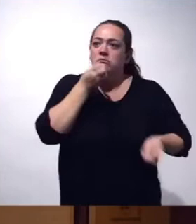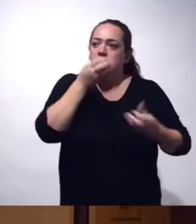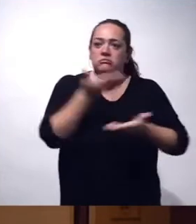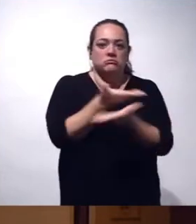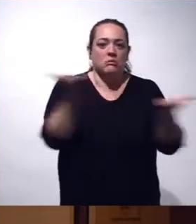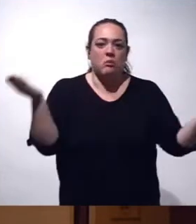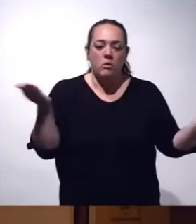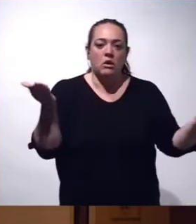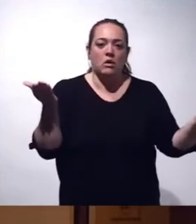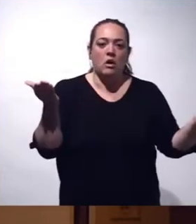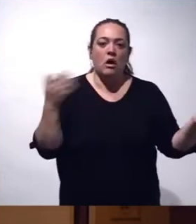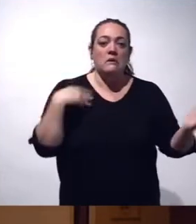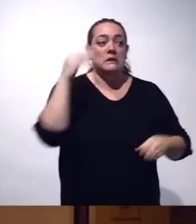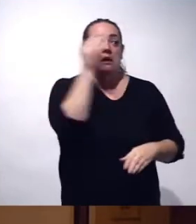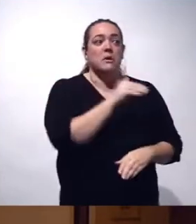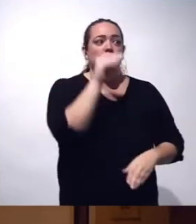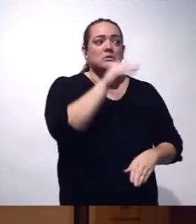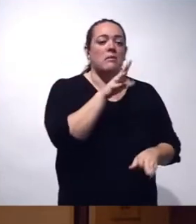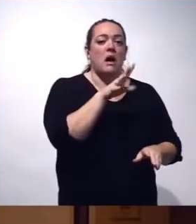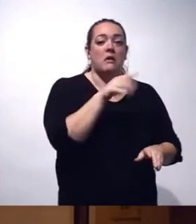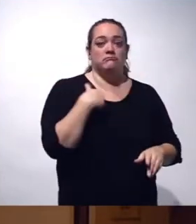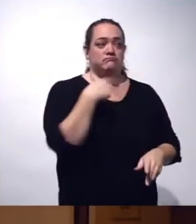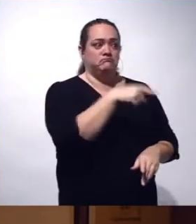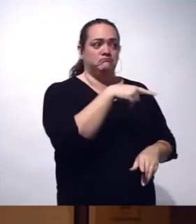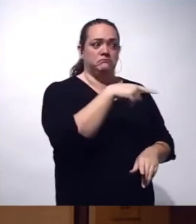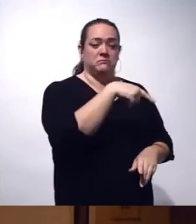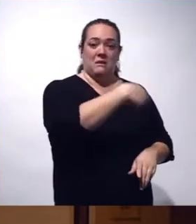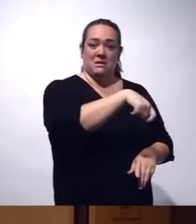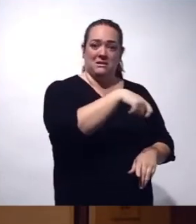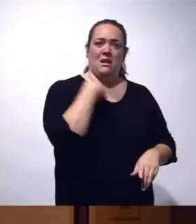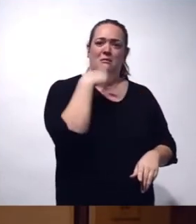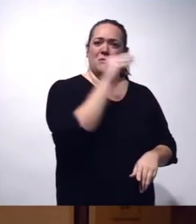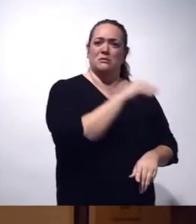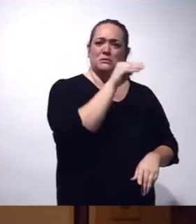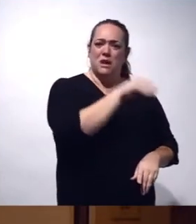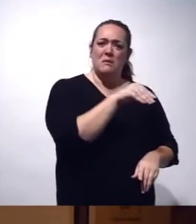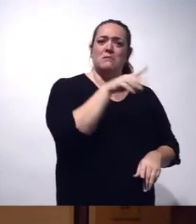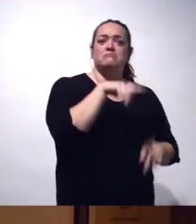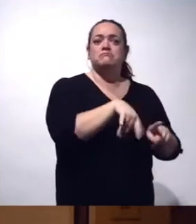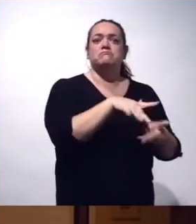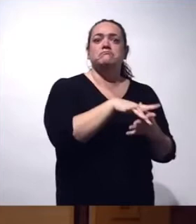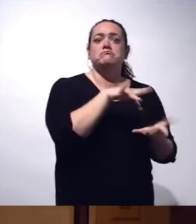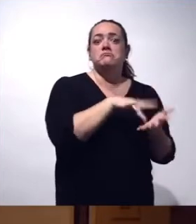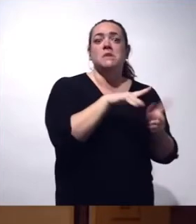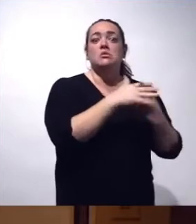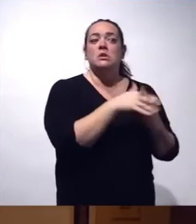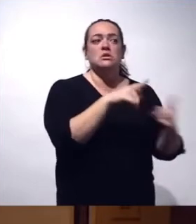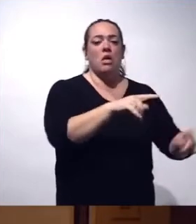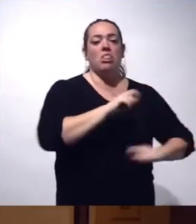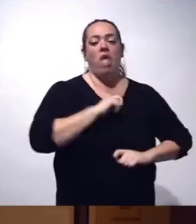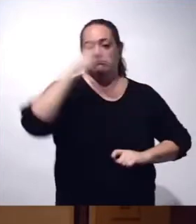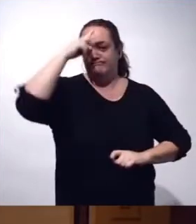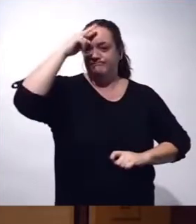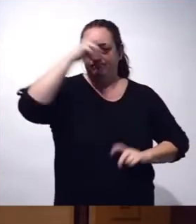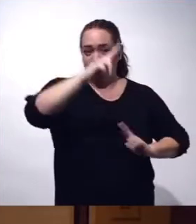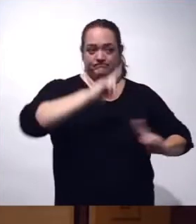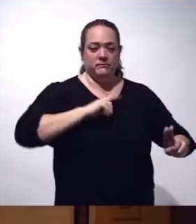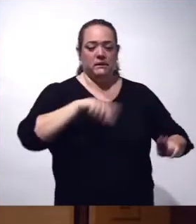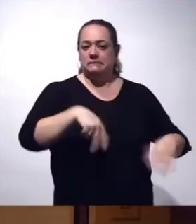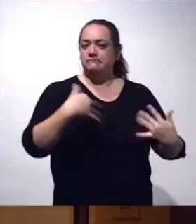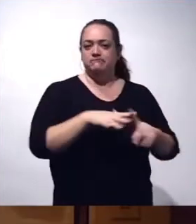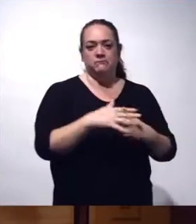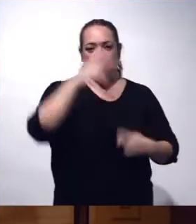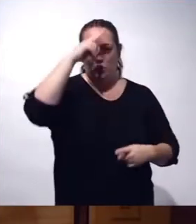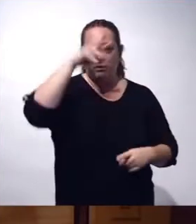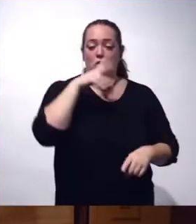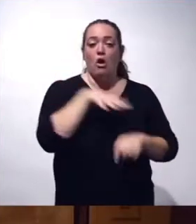que le preguntaba por la situación, que en palabras suyas y también así lo comparto, es preocupante. Muy preocupante. En